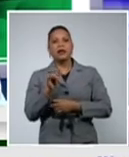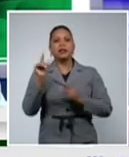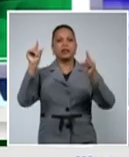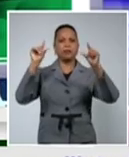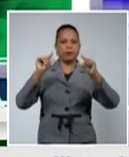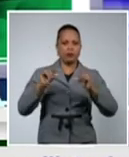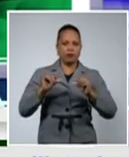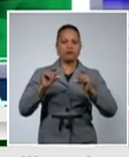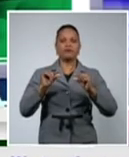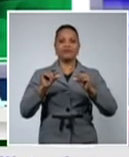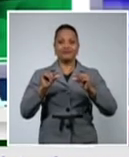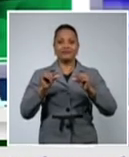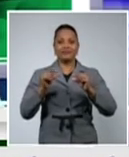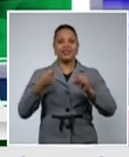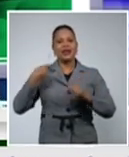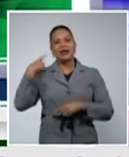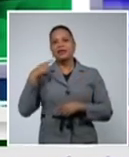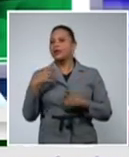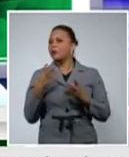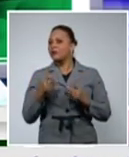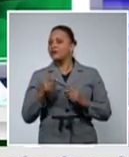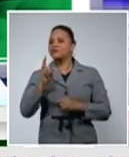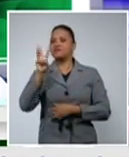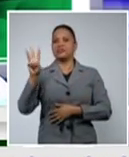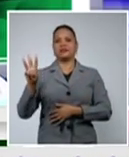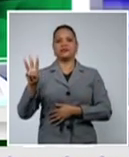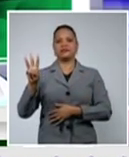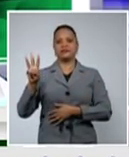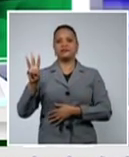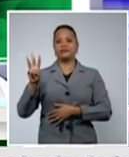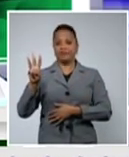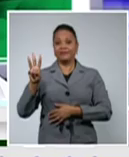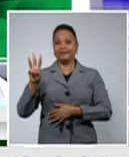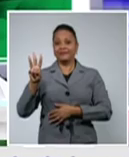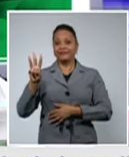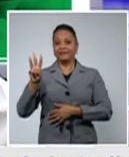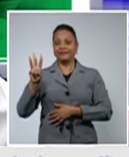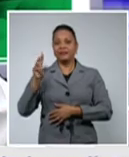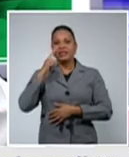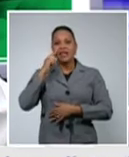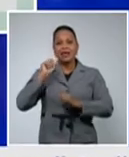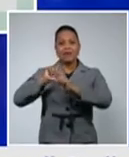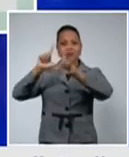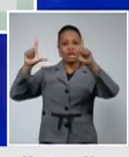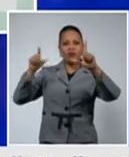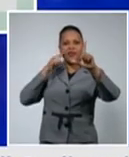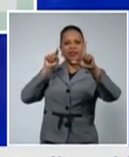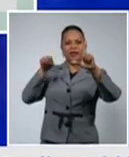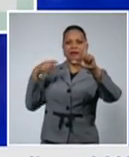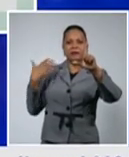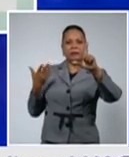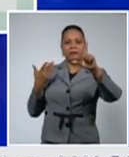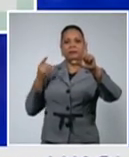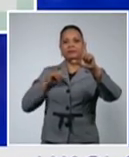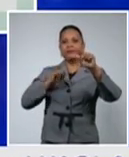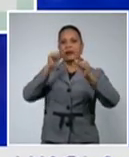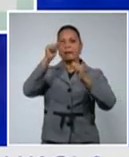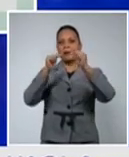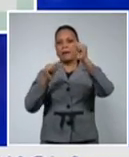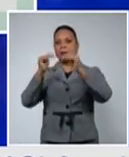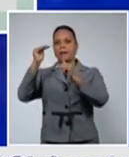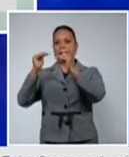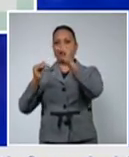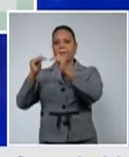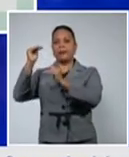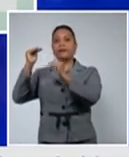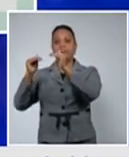En el día de ayer, tres casos. Ahí en el gráfico se puede ver cómo esto es lo